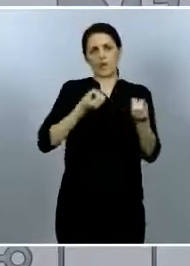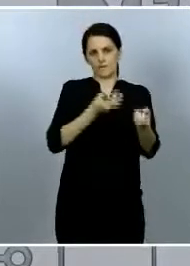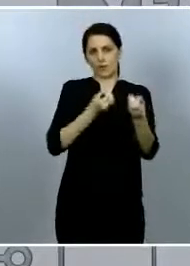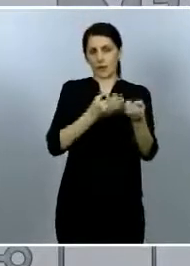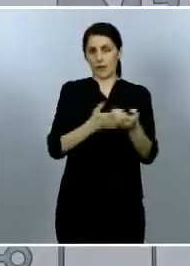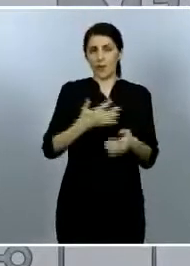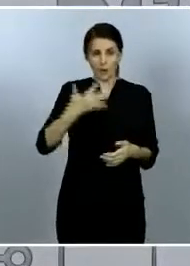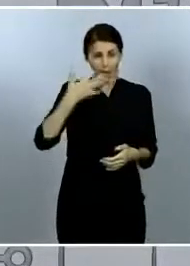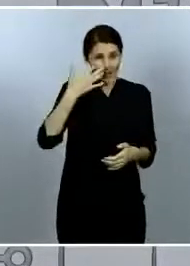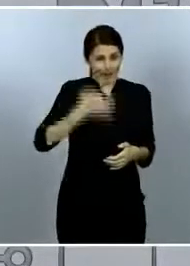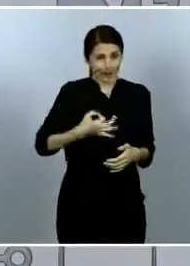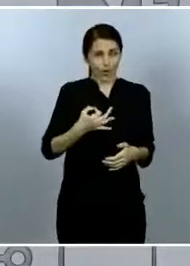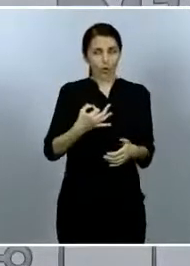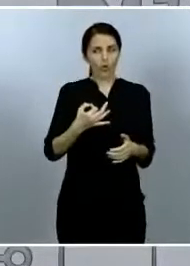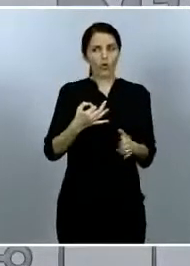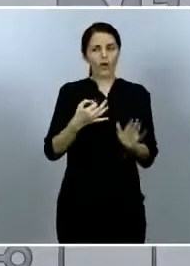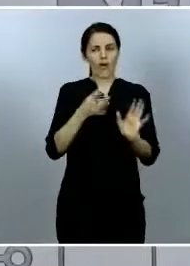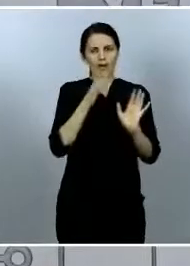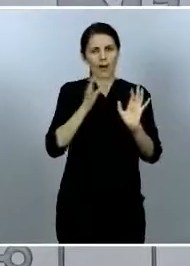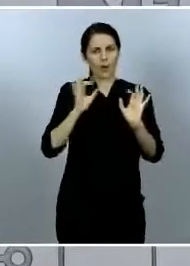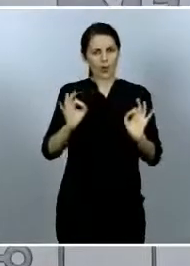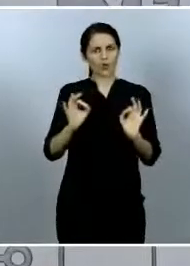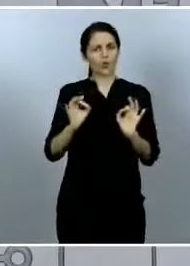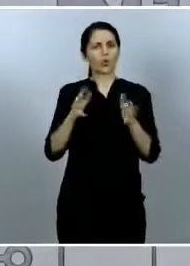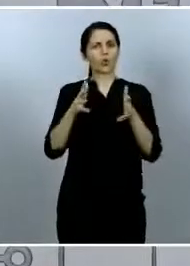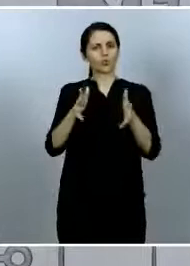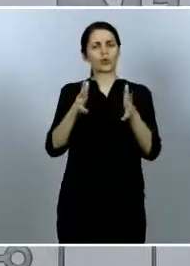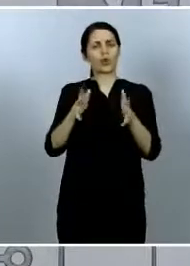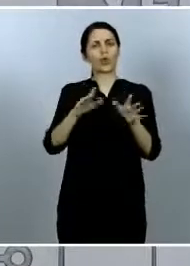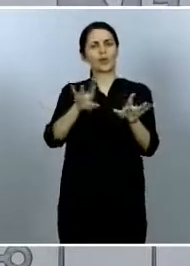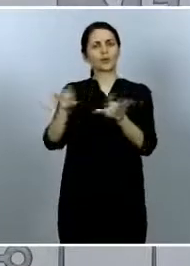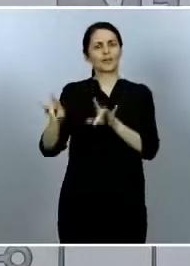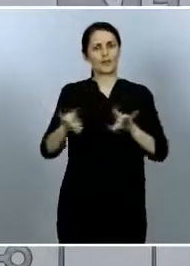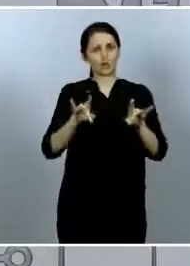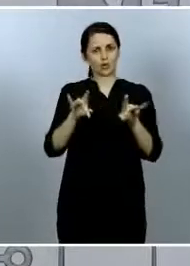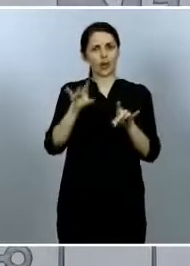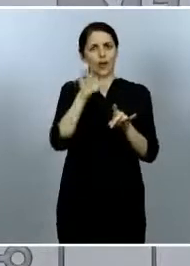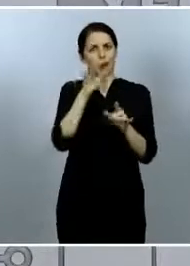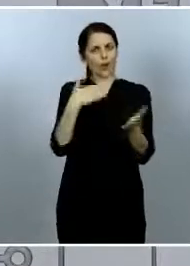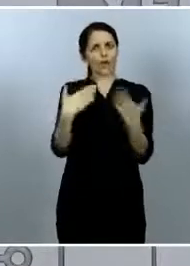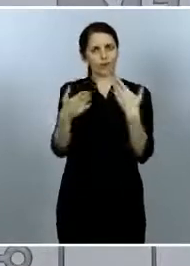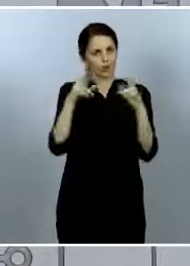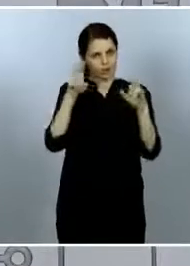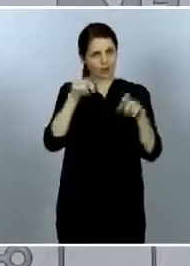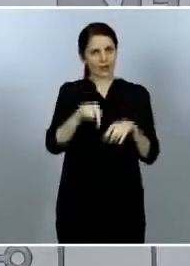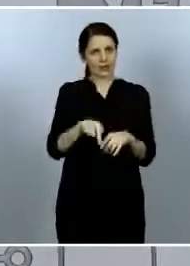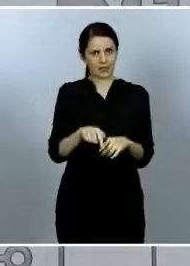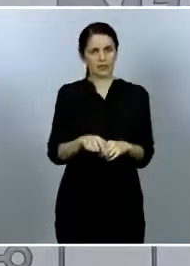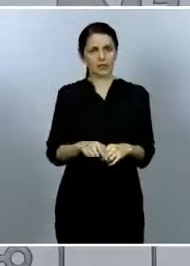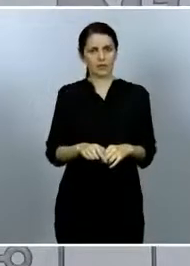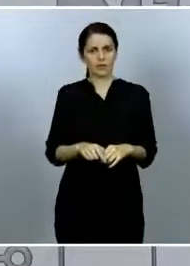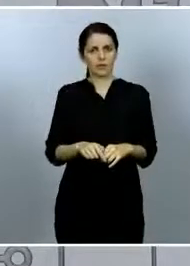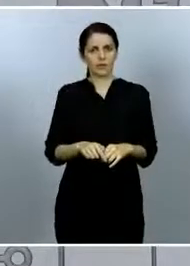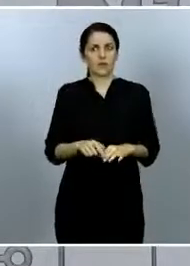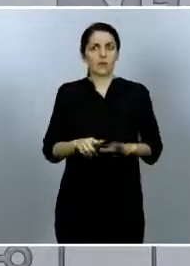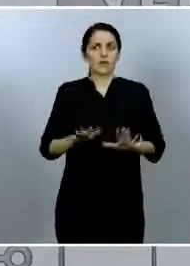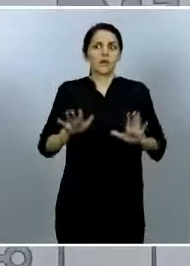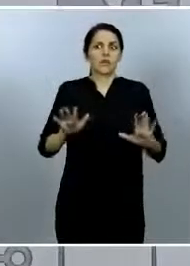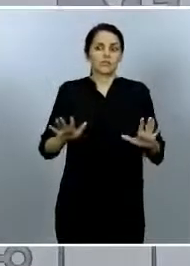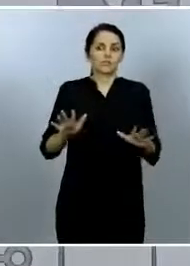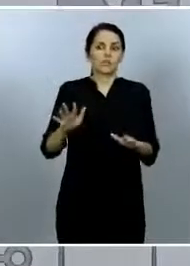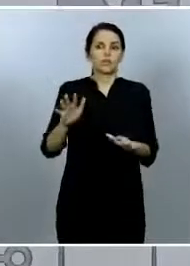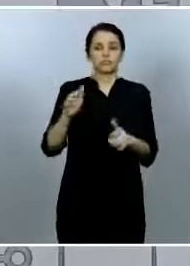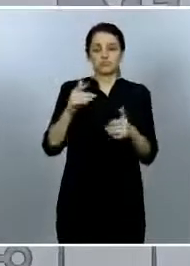cerrando este tema en el Consejo Interterritorial. Me entiendo que el ministro les informará de los